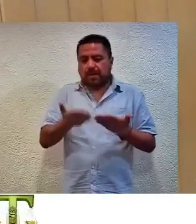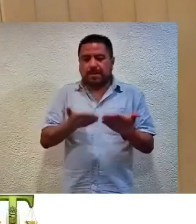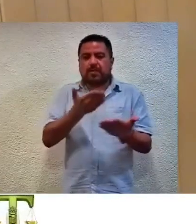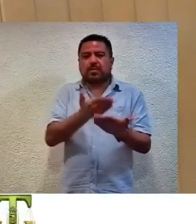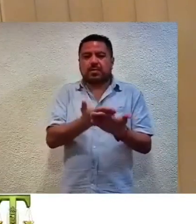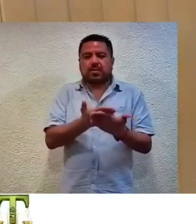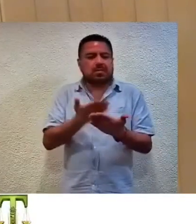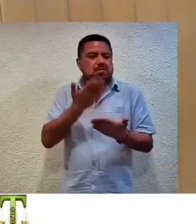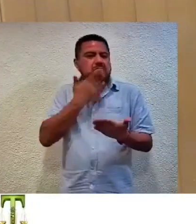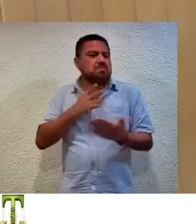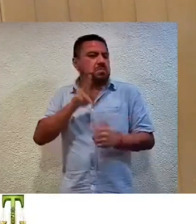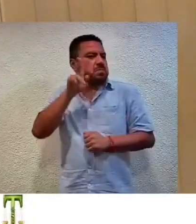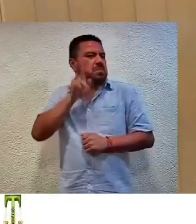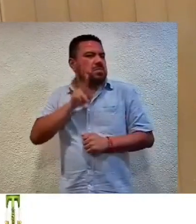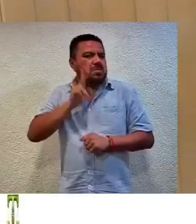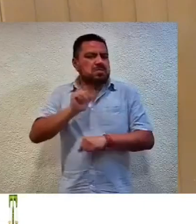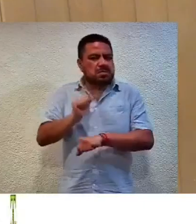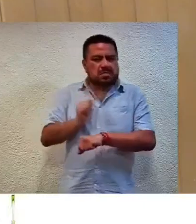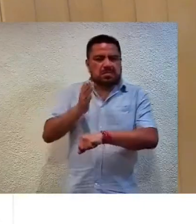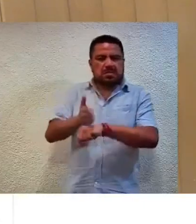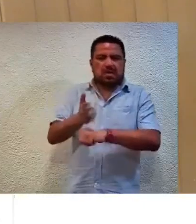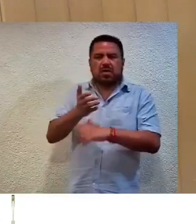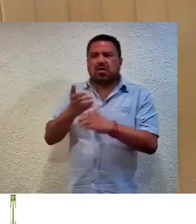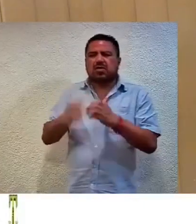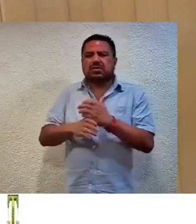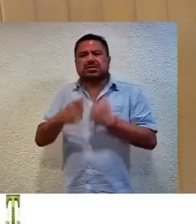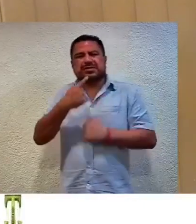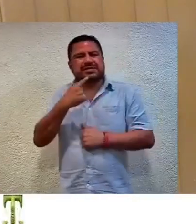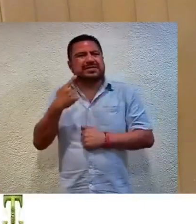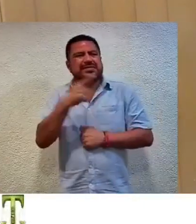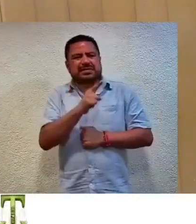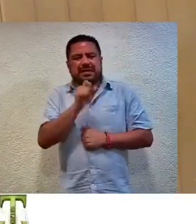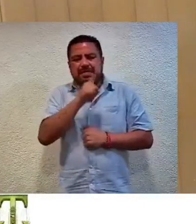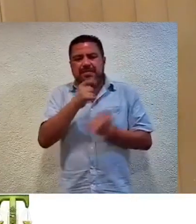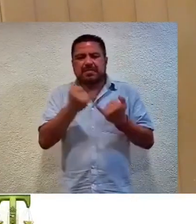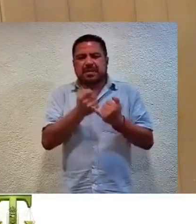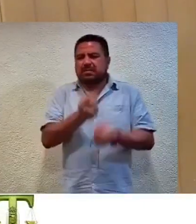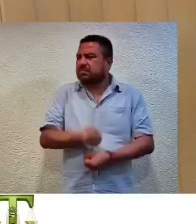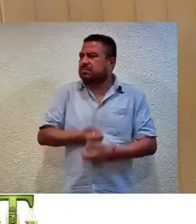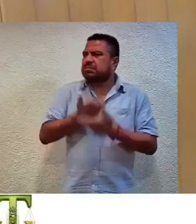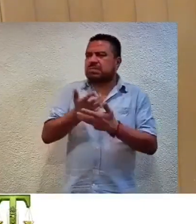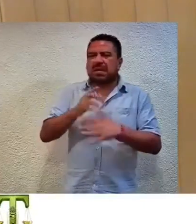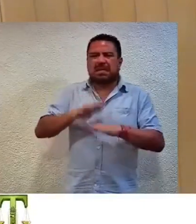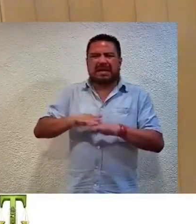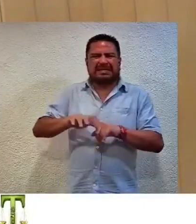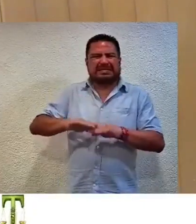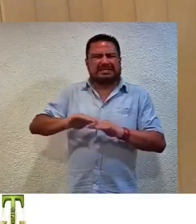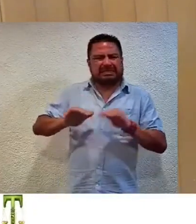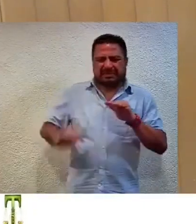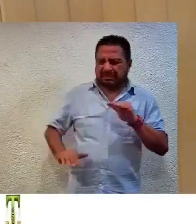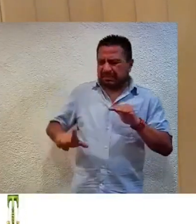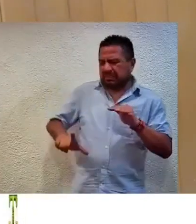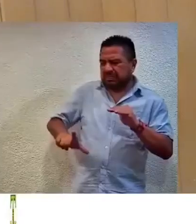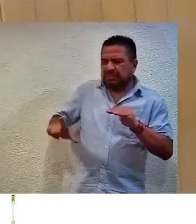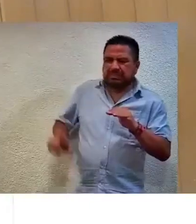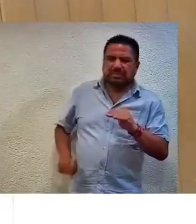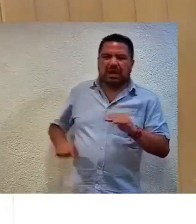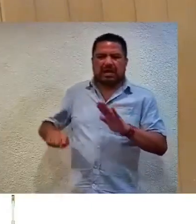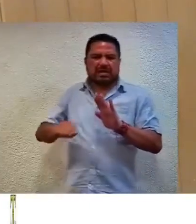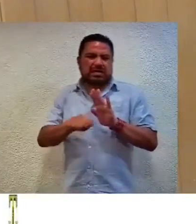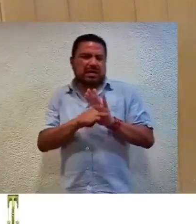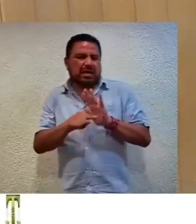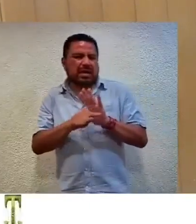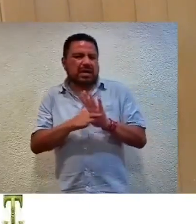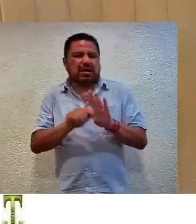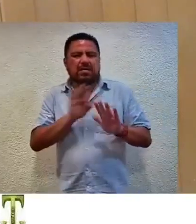declarar inexistentes las infracciones objeto de la denuncia consistentes en expresiones denigrantes o descalificantes negativa de